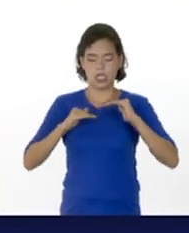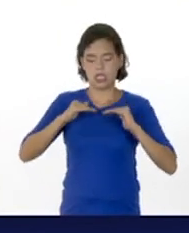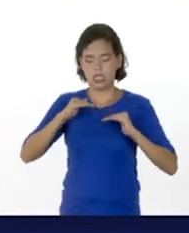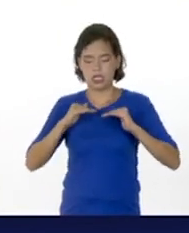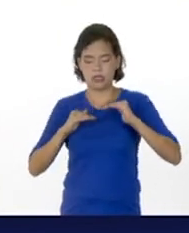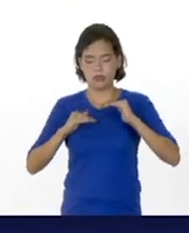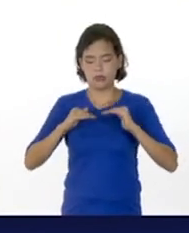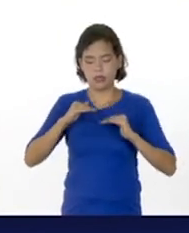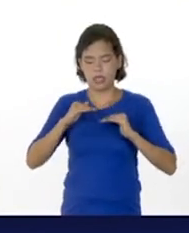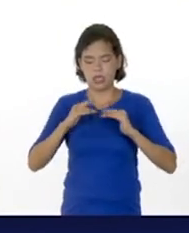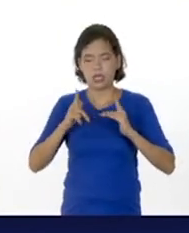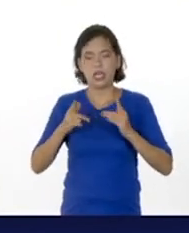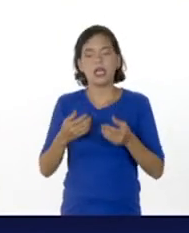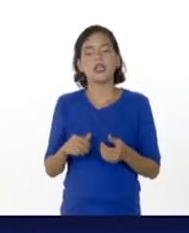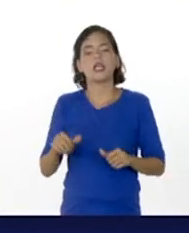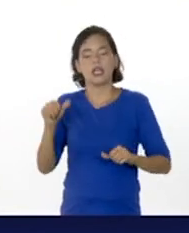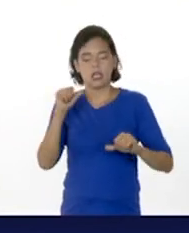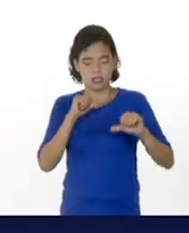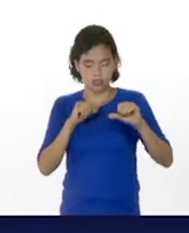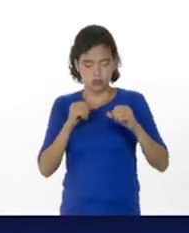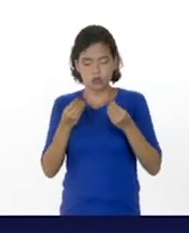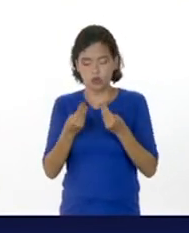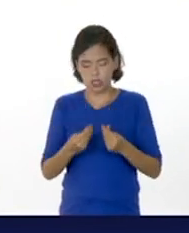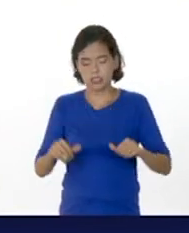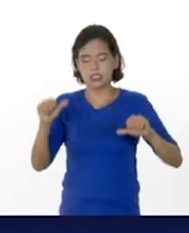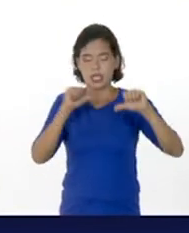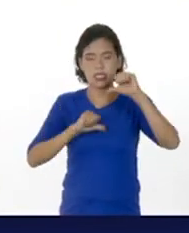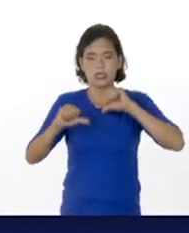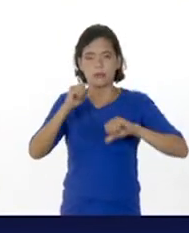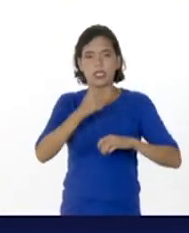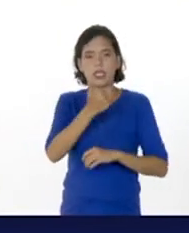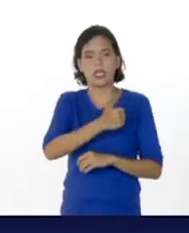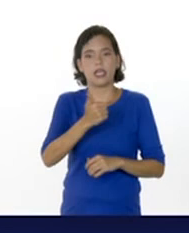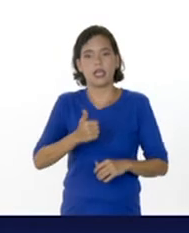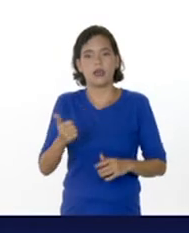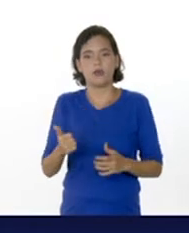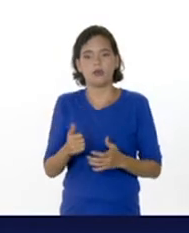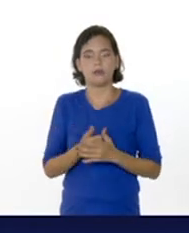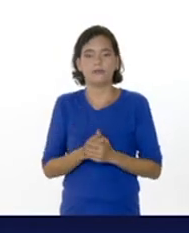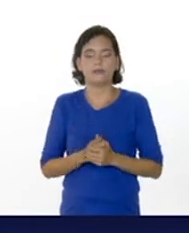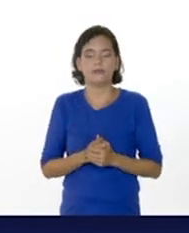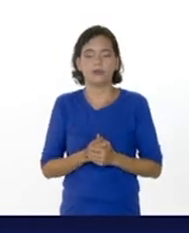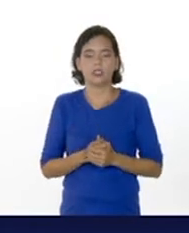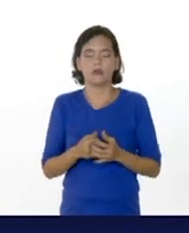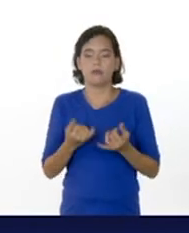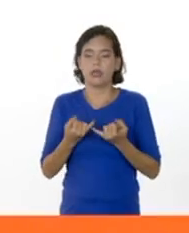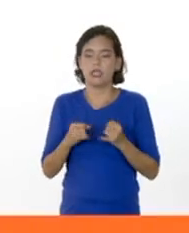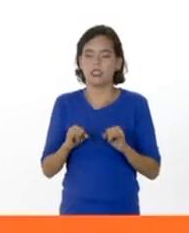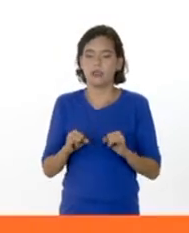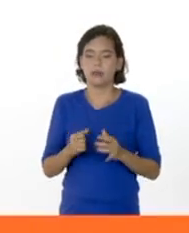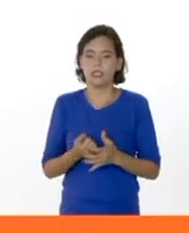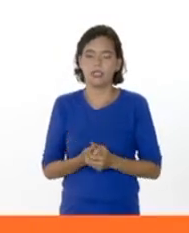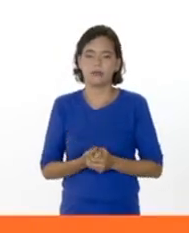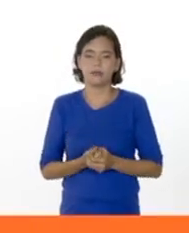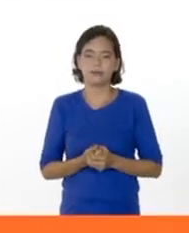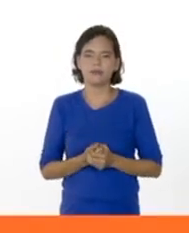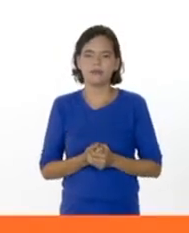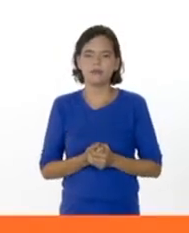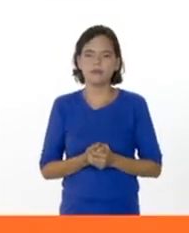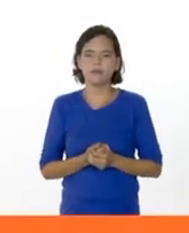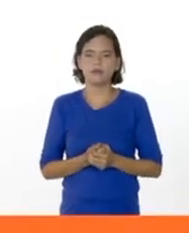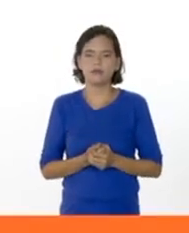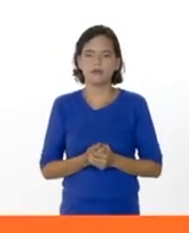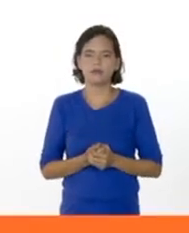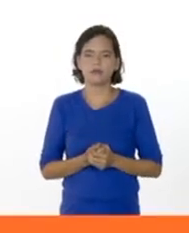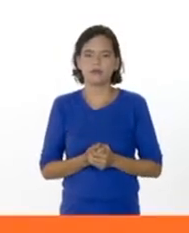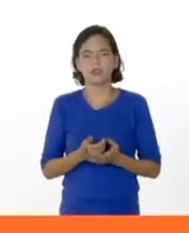segregaciones hormonales de cada una de esas hormonas. Entonces, para cerrar, les